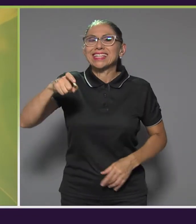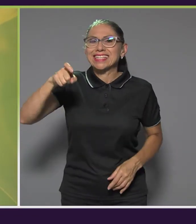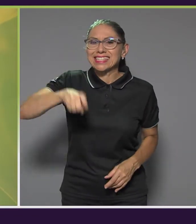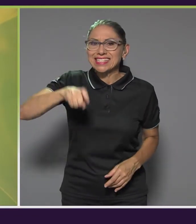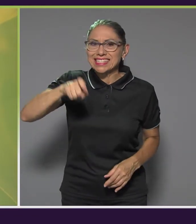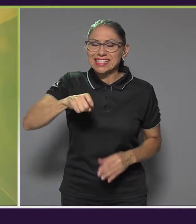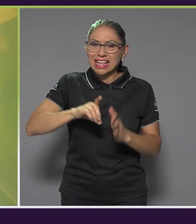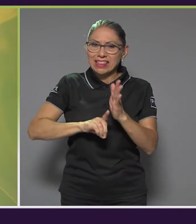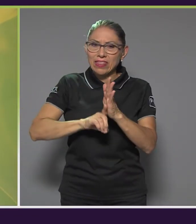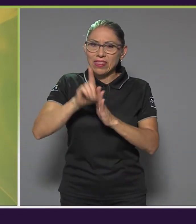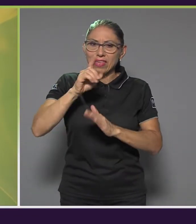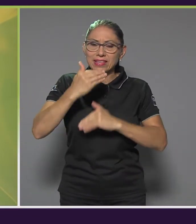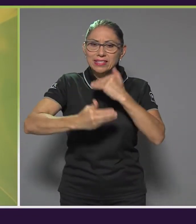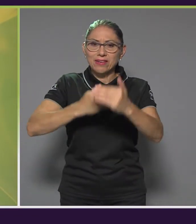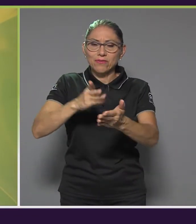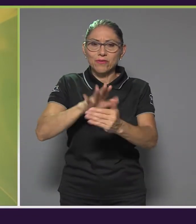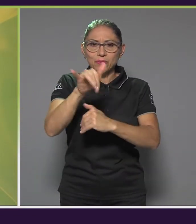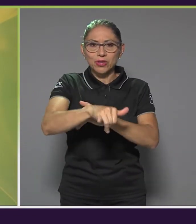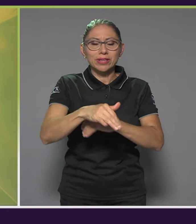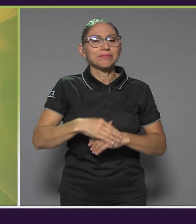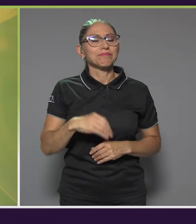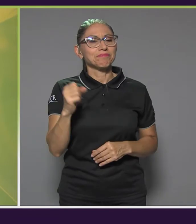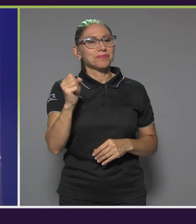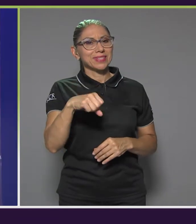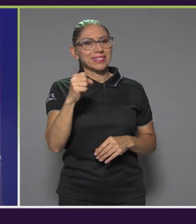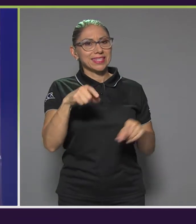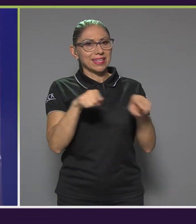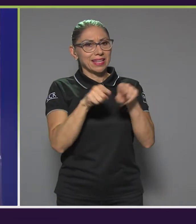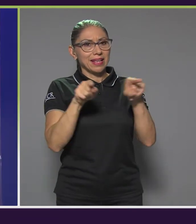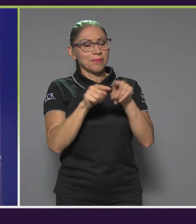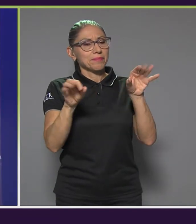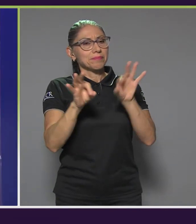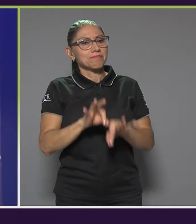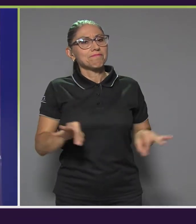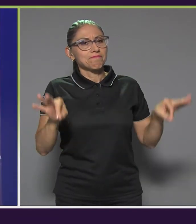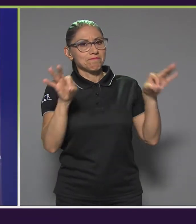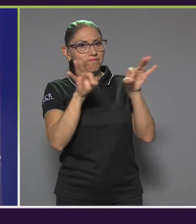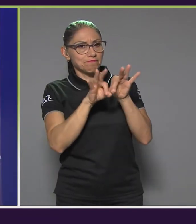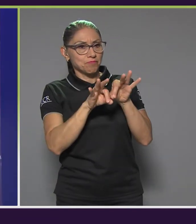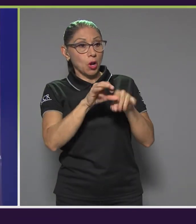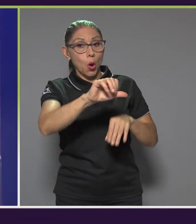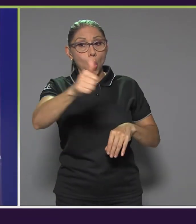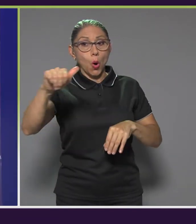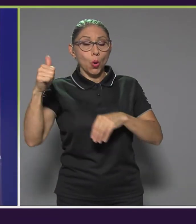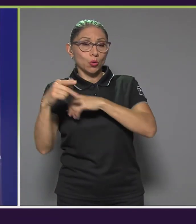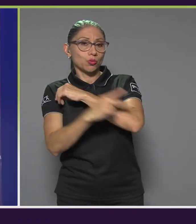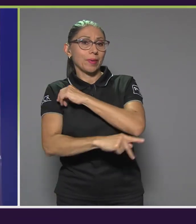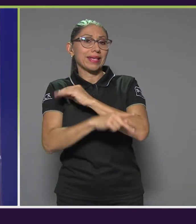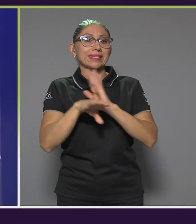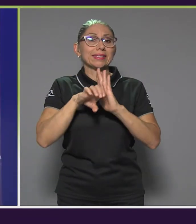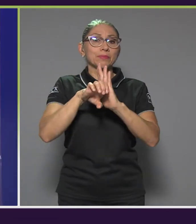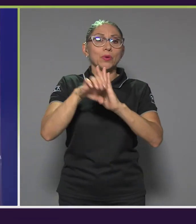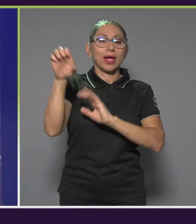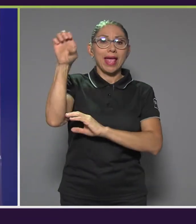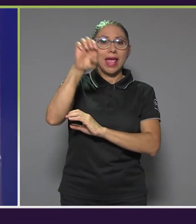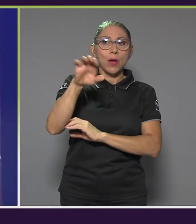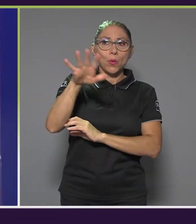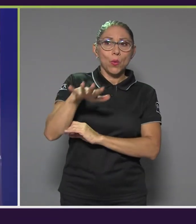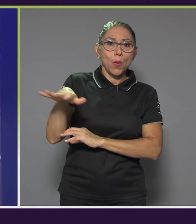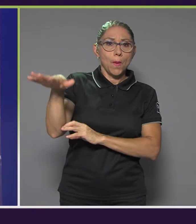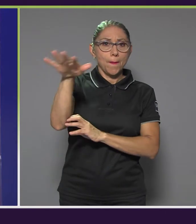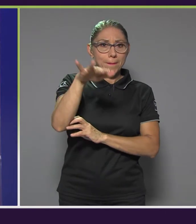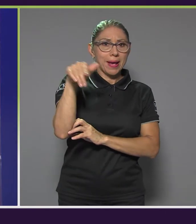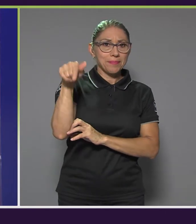desarrollar este tipo de proyectos. Sí, también es relevante mencionar que en otros países, digamos en Europa, este